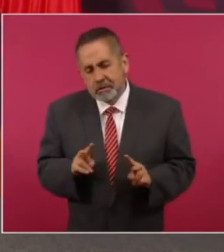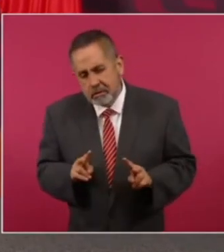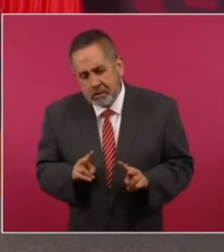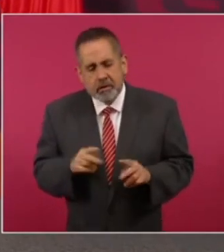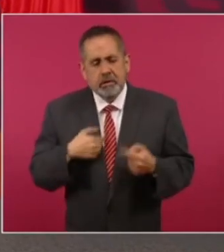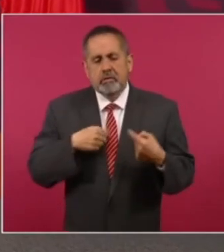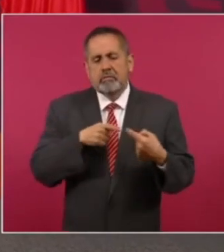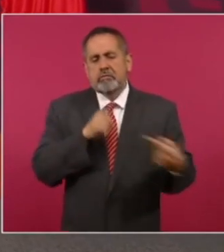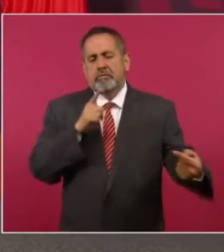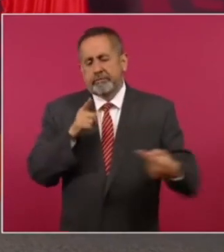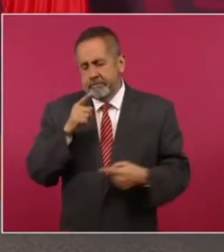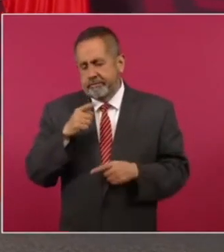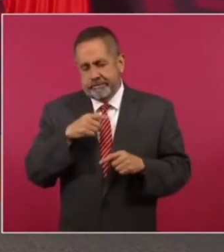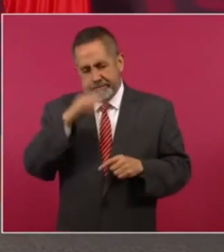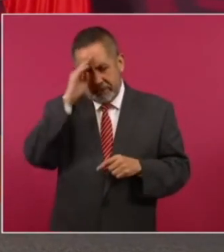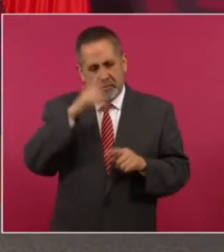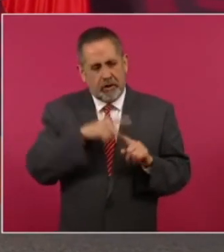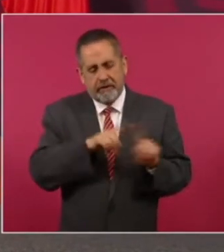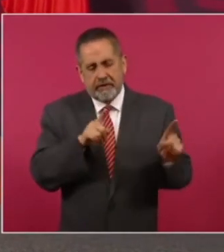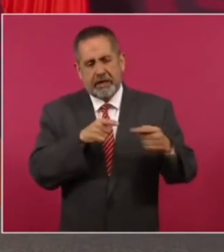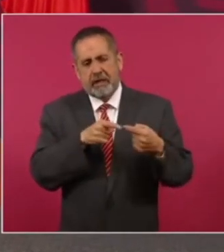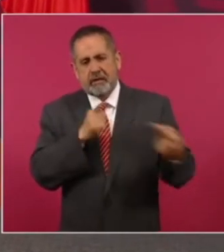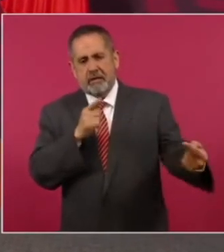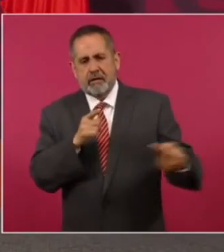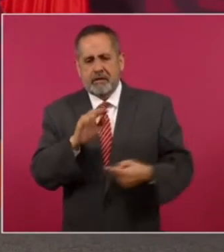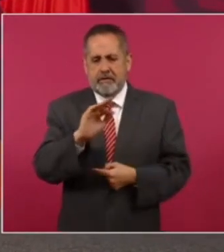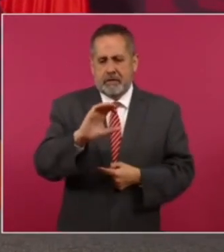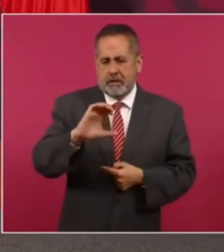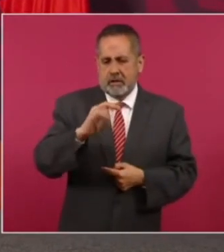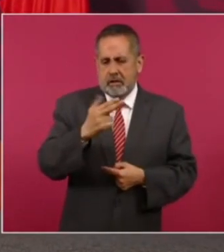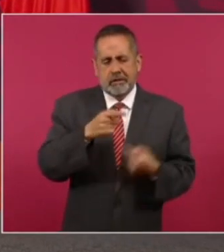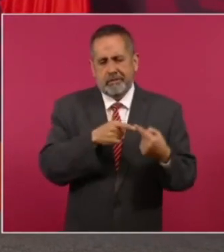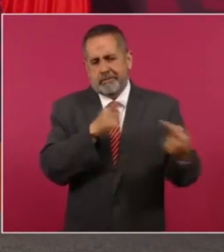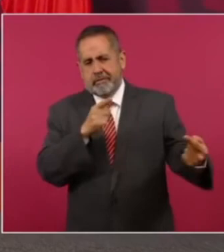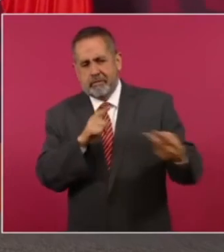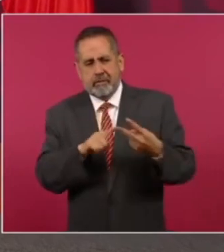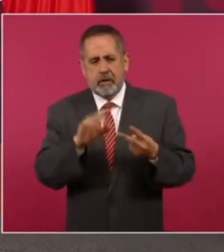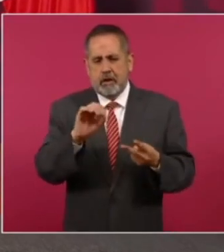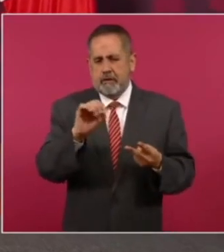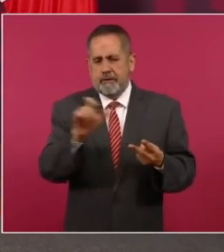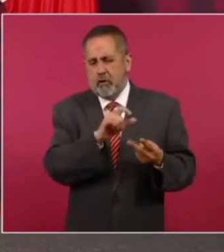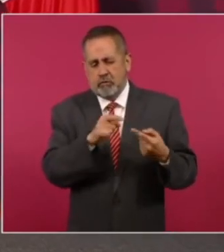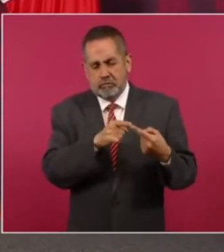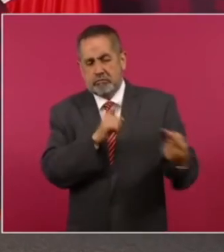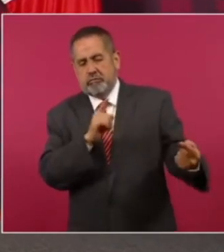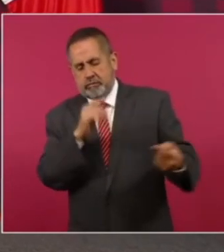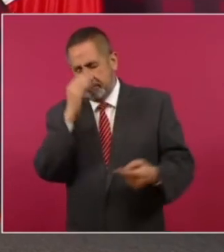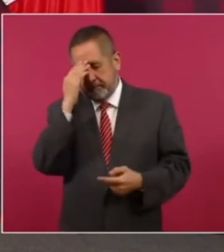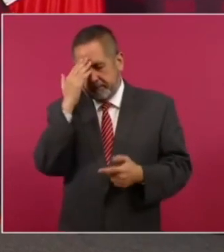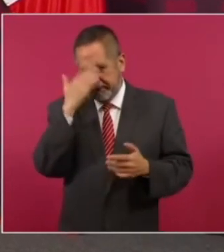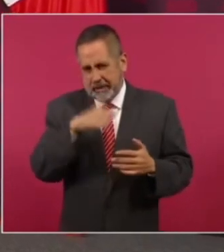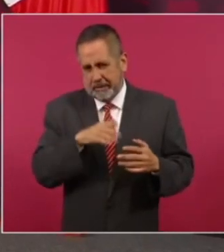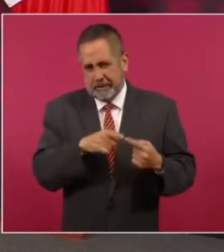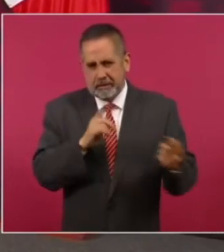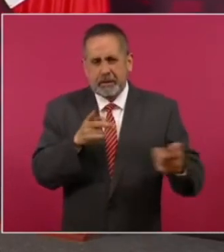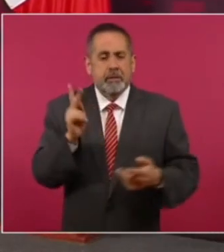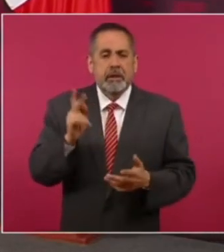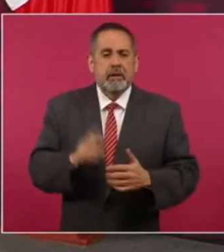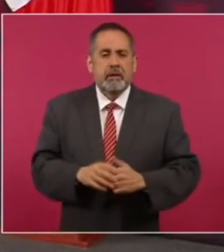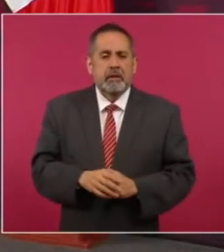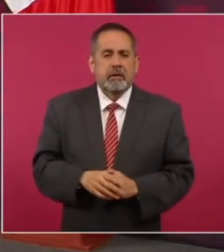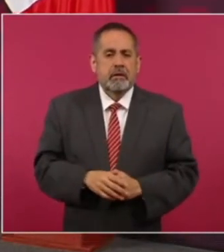diferencias con Felipe Calderón con Fox pero